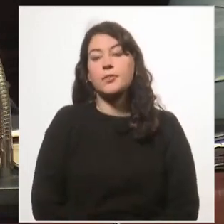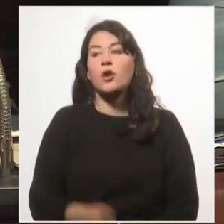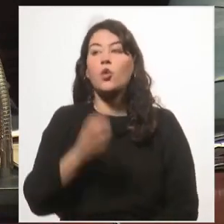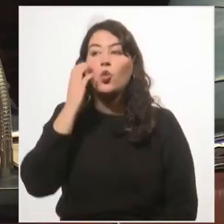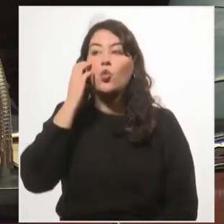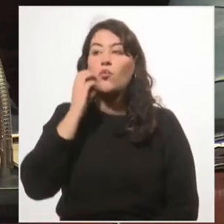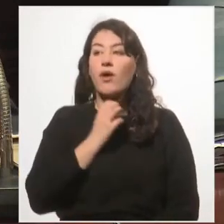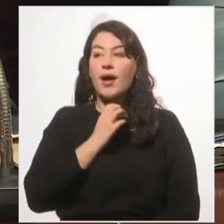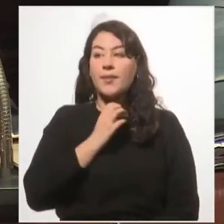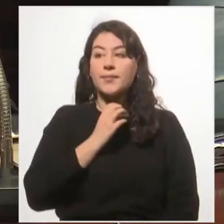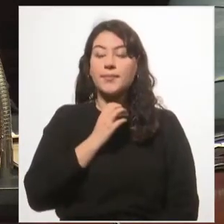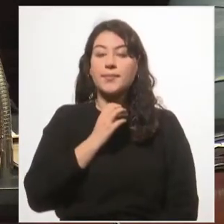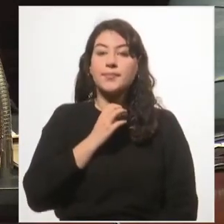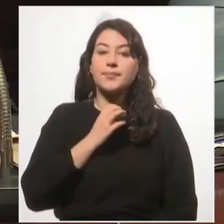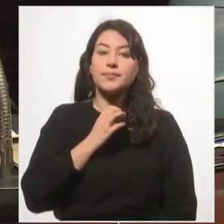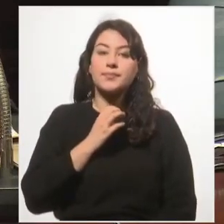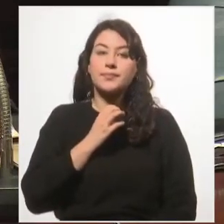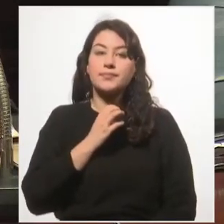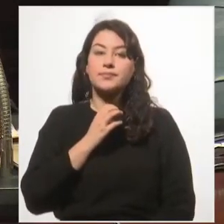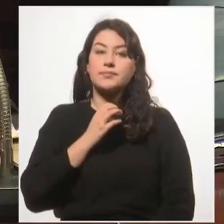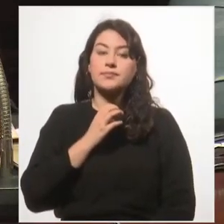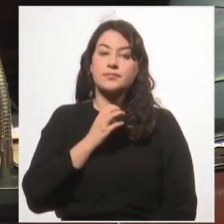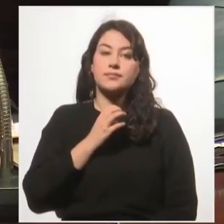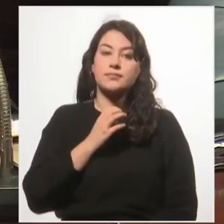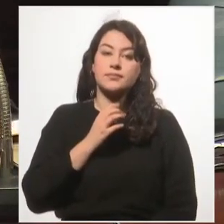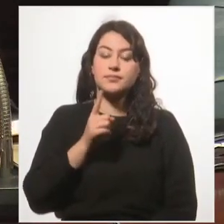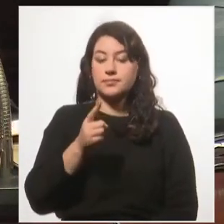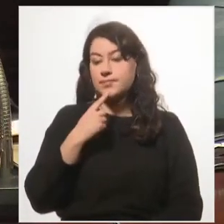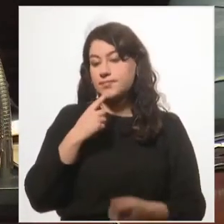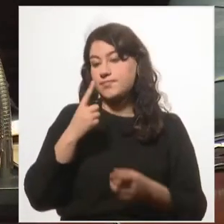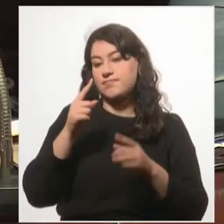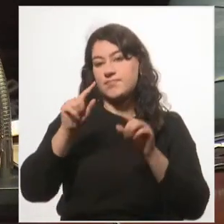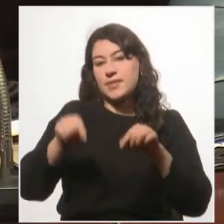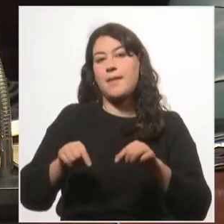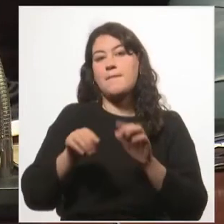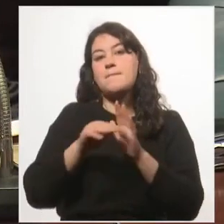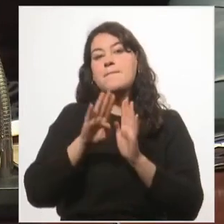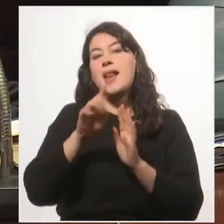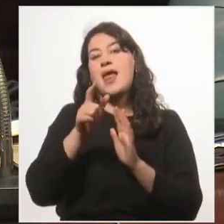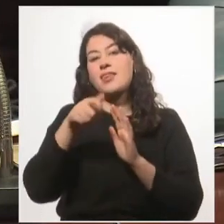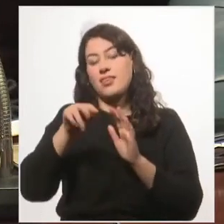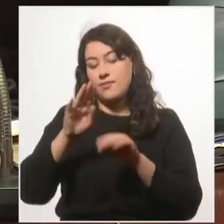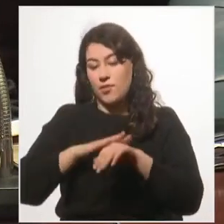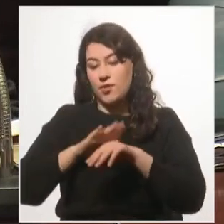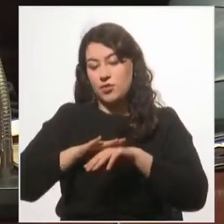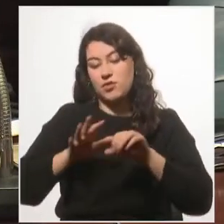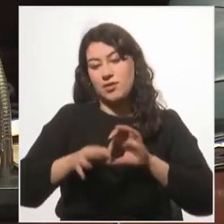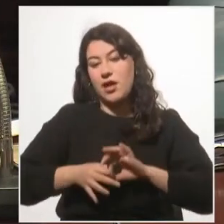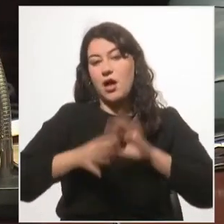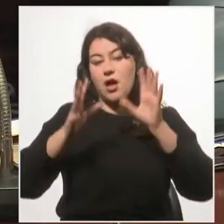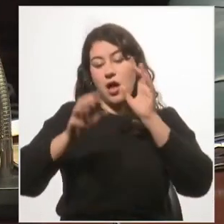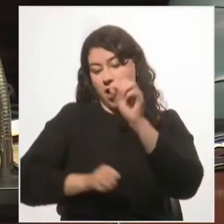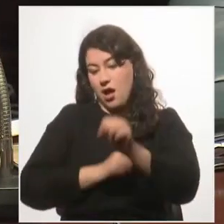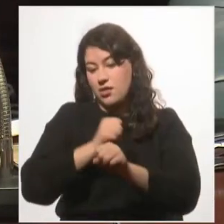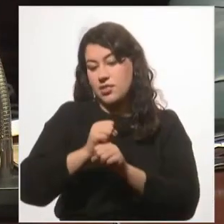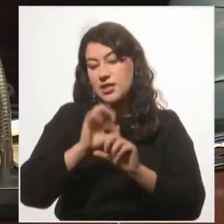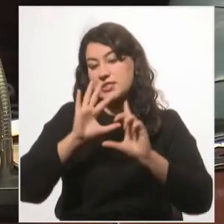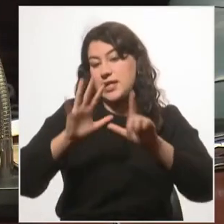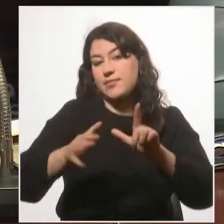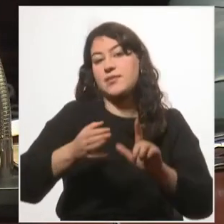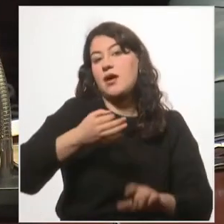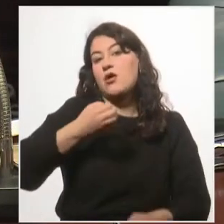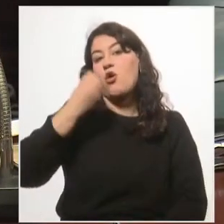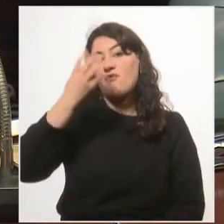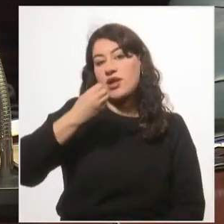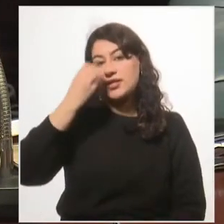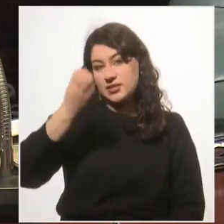Cuba estuvo sometida a la enmienda a Platt desde los albores de su independencia hasta la séptima conferencia